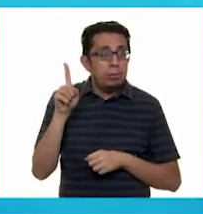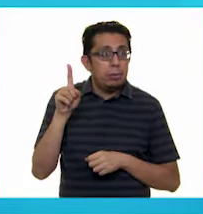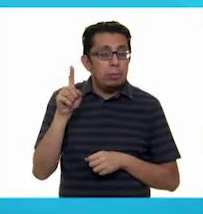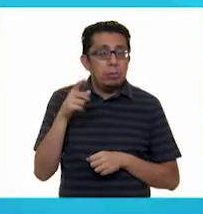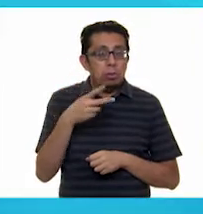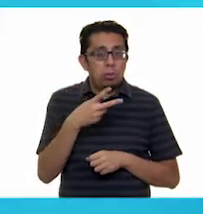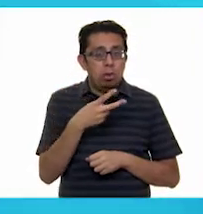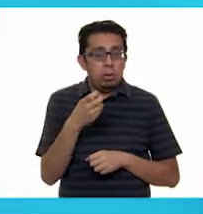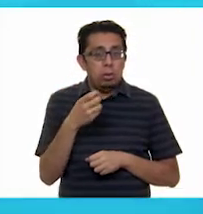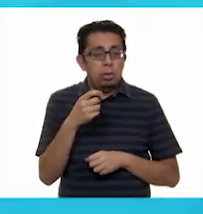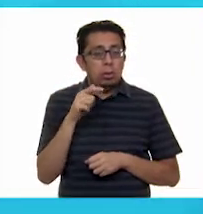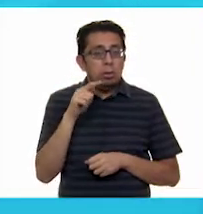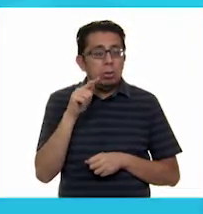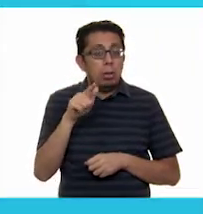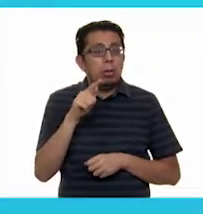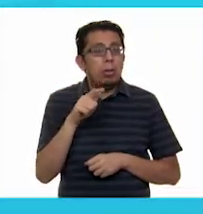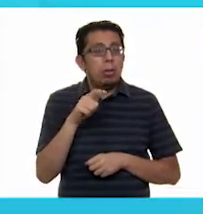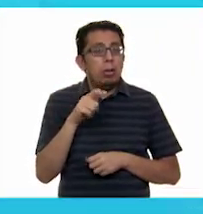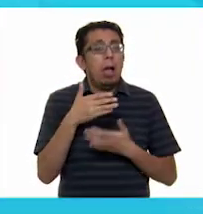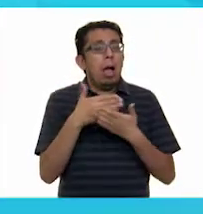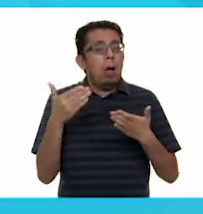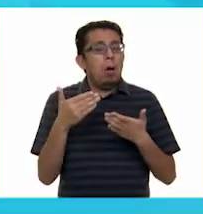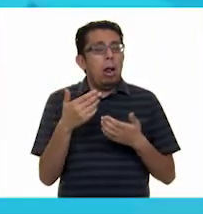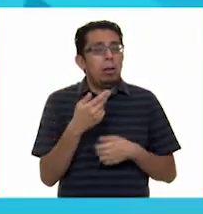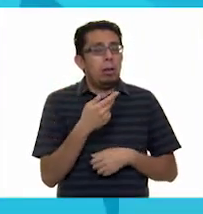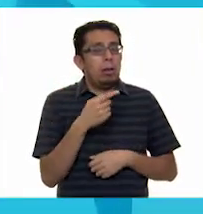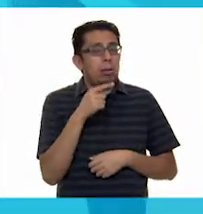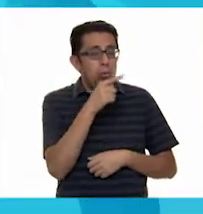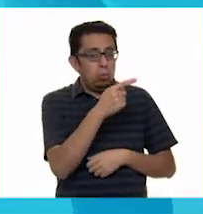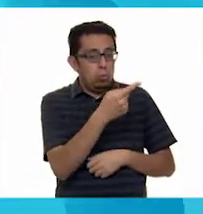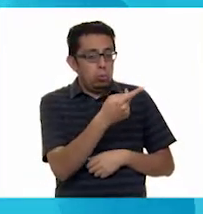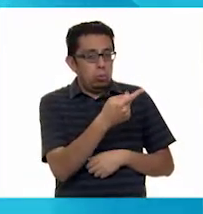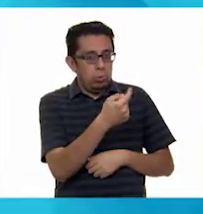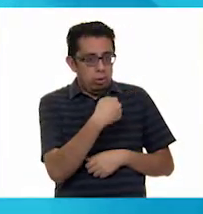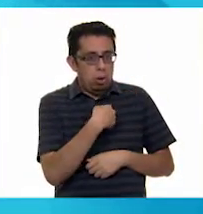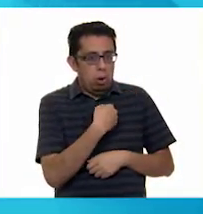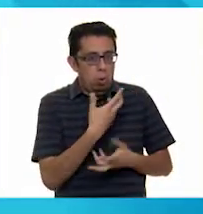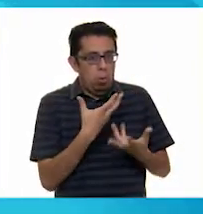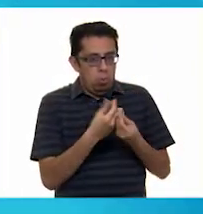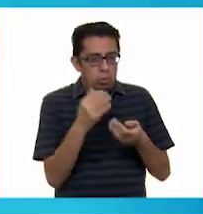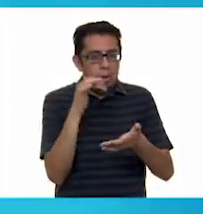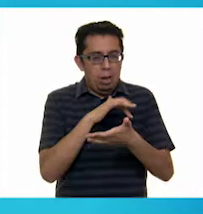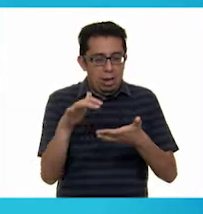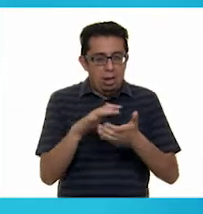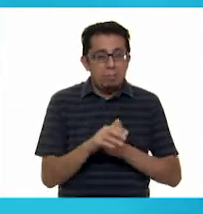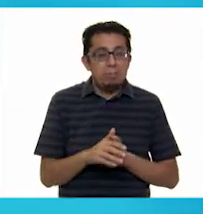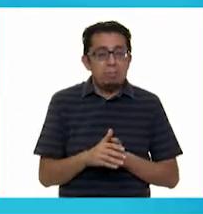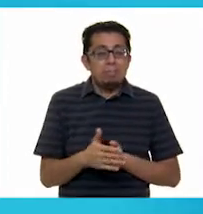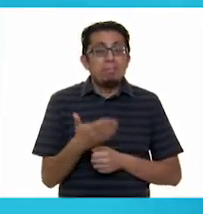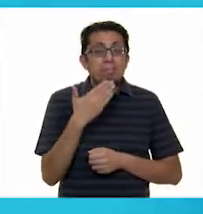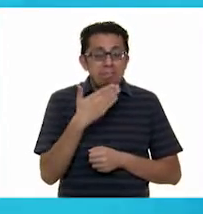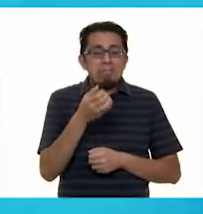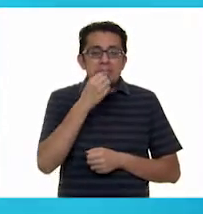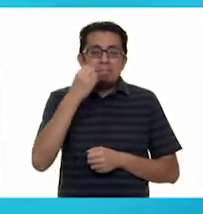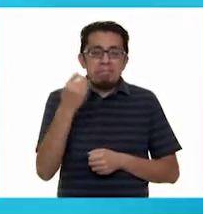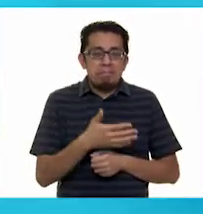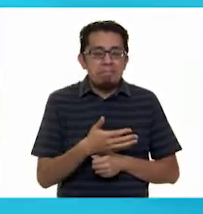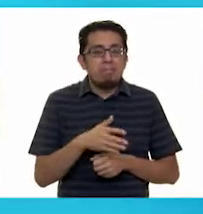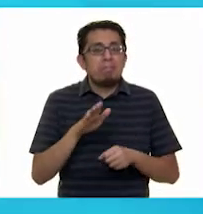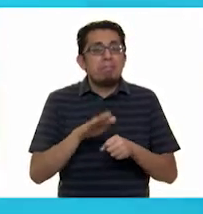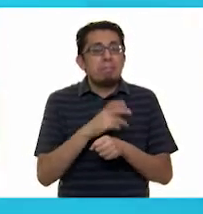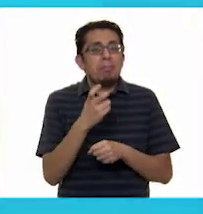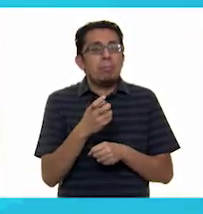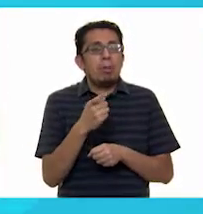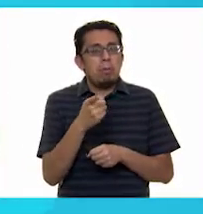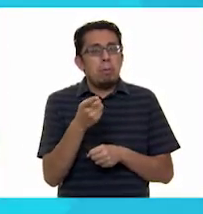Alexia, sí nos toca leerla a ti y a mí. ¿Qué te parece? padre! Súper. Y para eso te voy a invitar a que